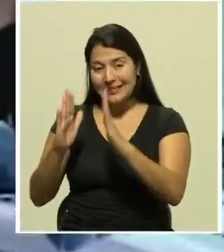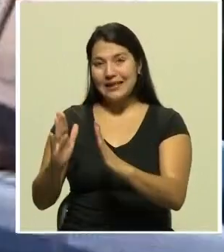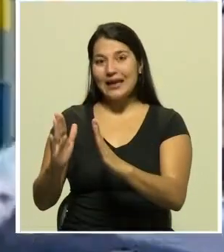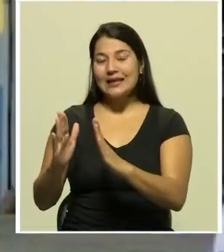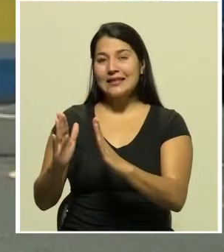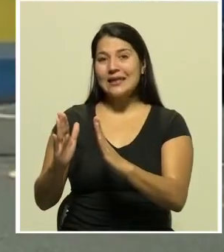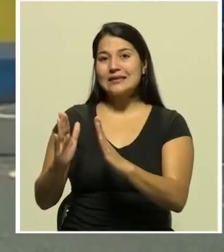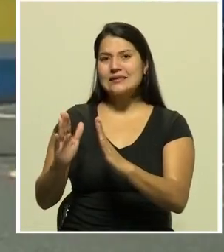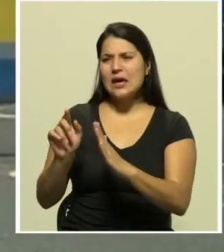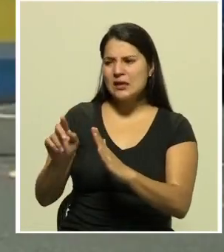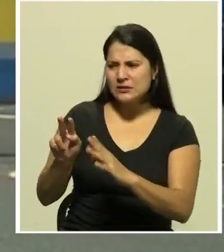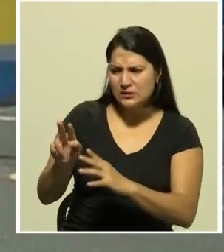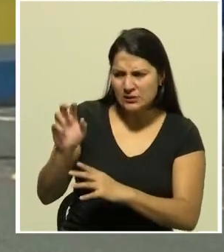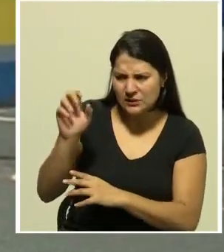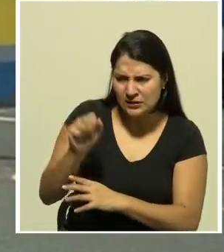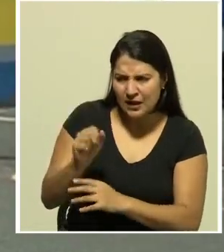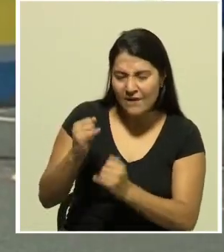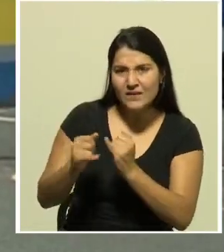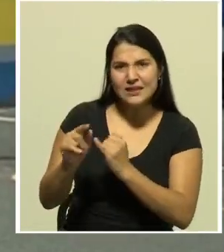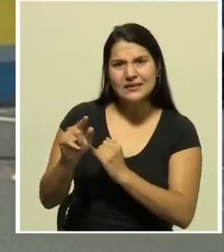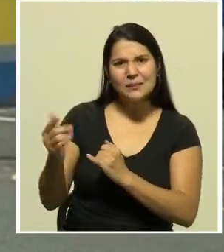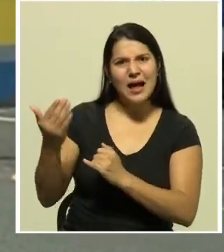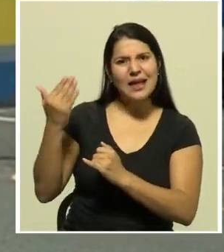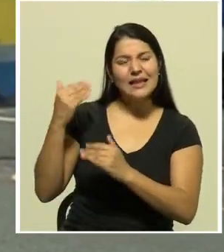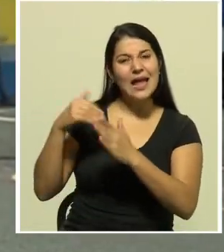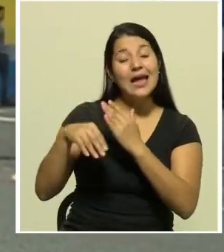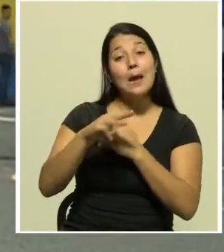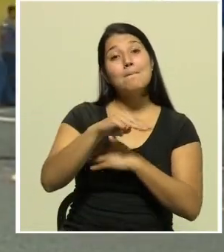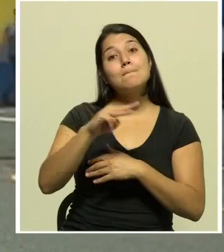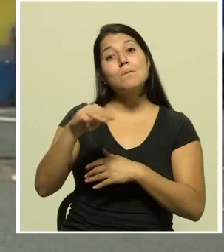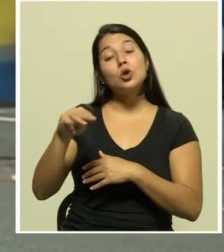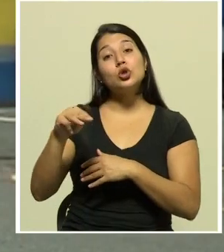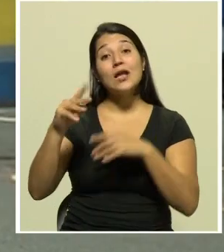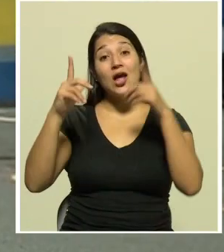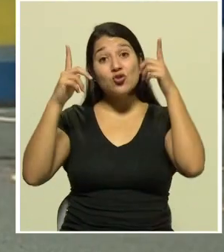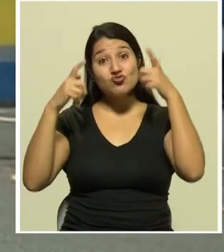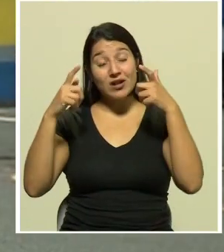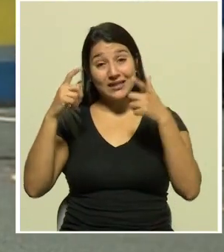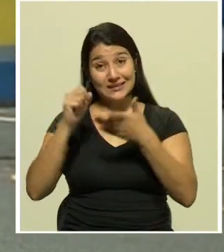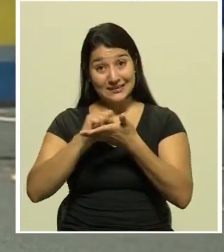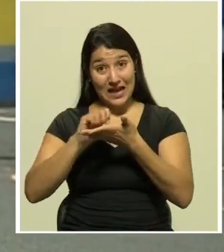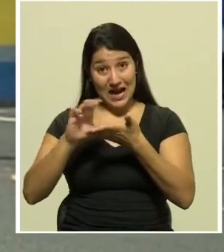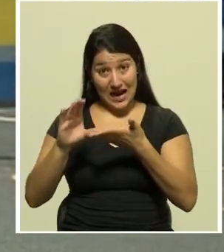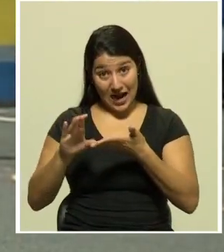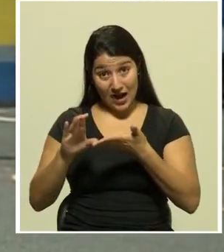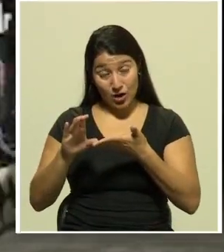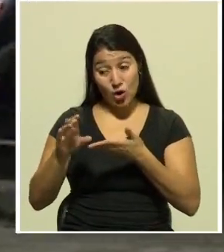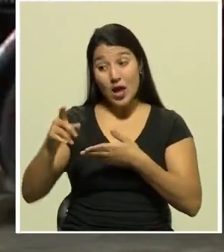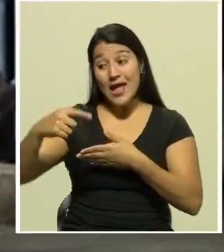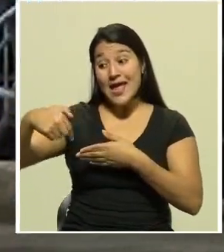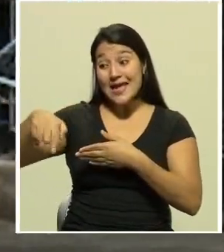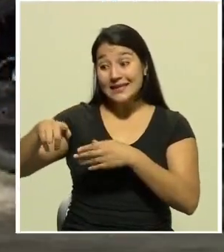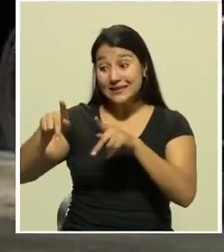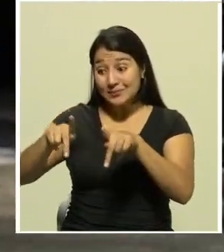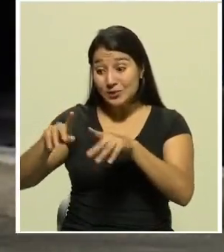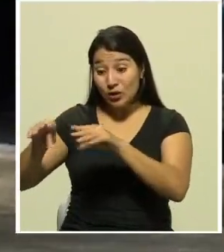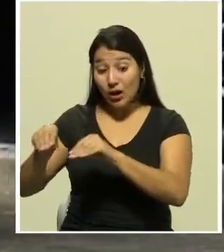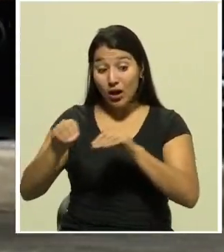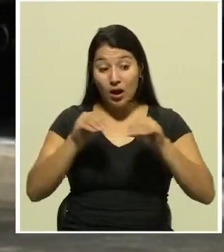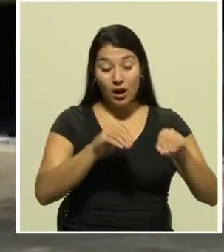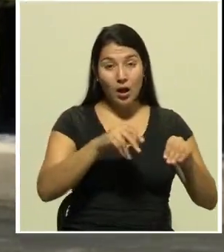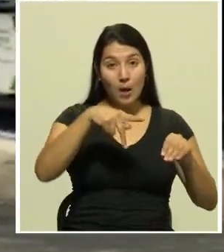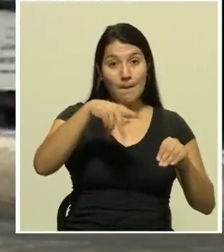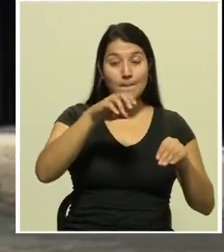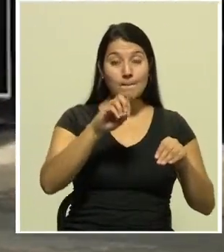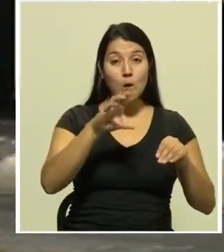fueron sorprendidas el fin de semana anterior en Monterrey de San Carlos, que fueron, además, trasladadas a Pocosol en ese momento y que ahora